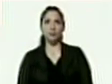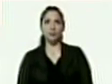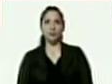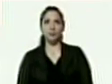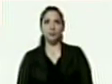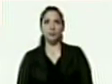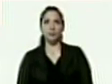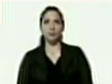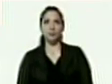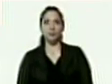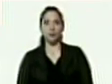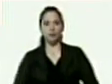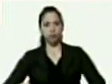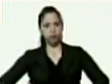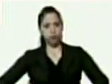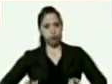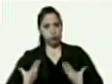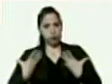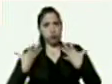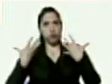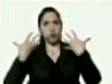contagiante la emoción